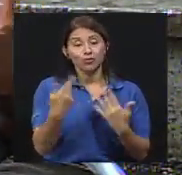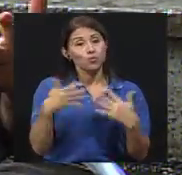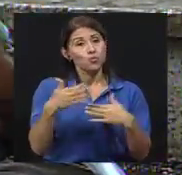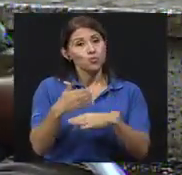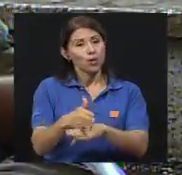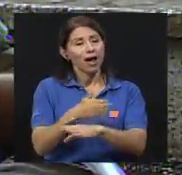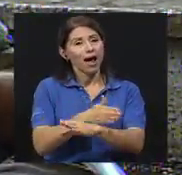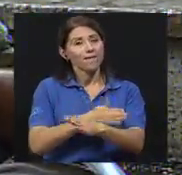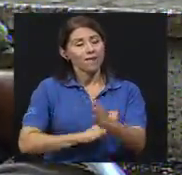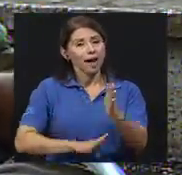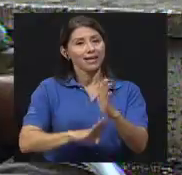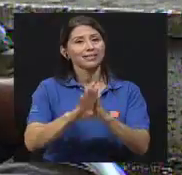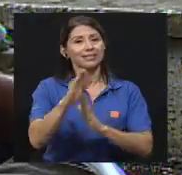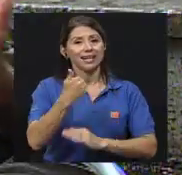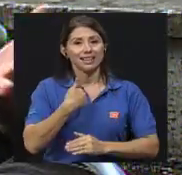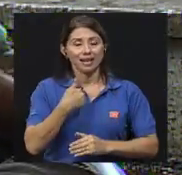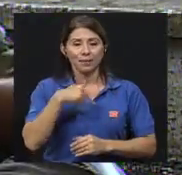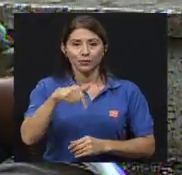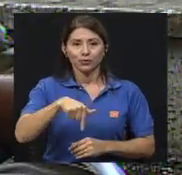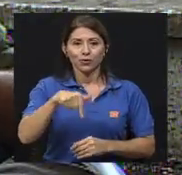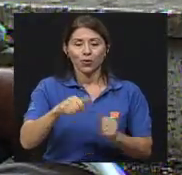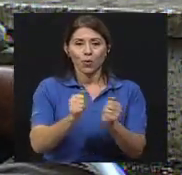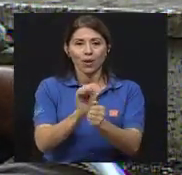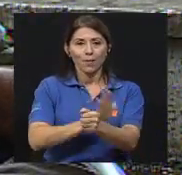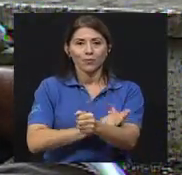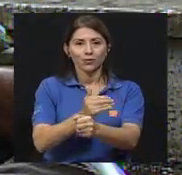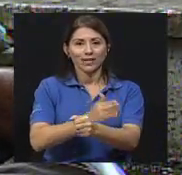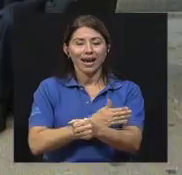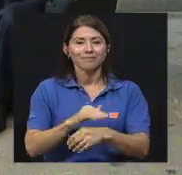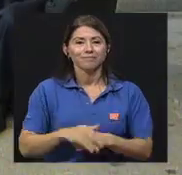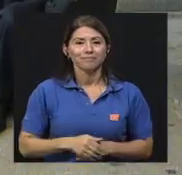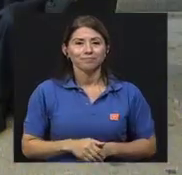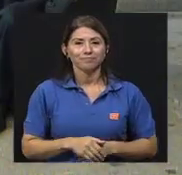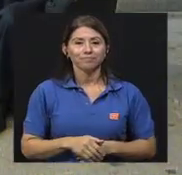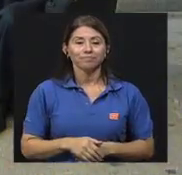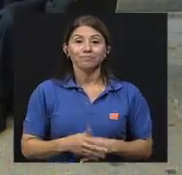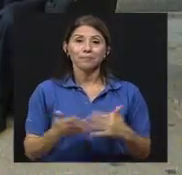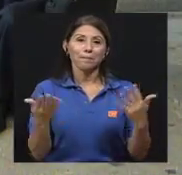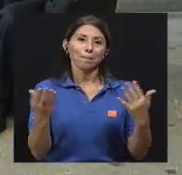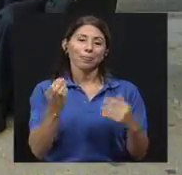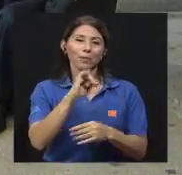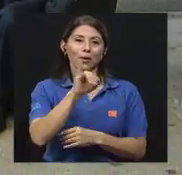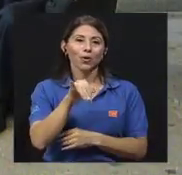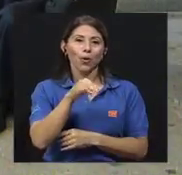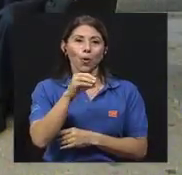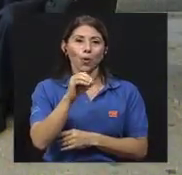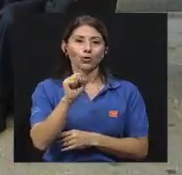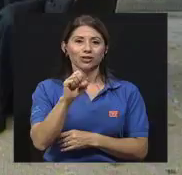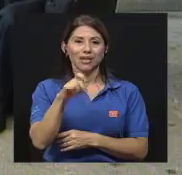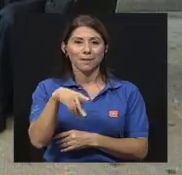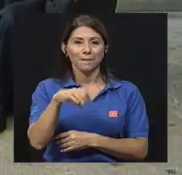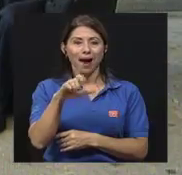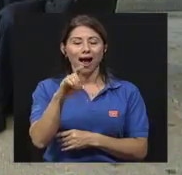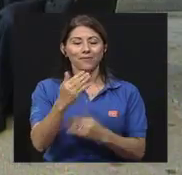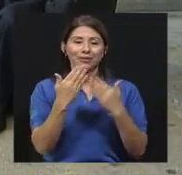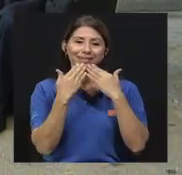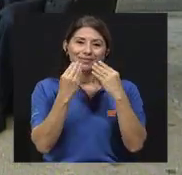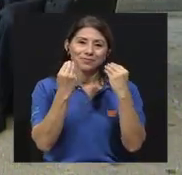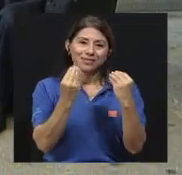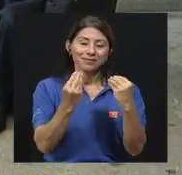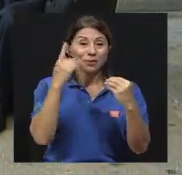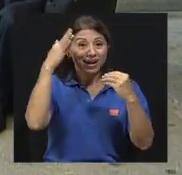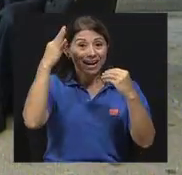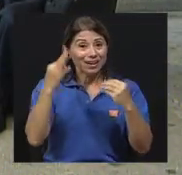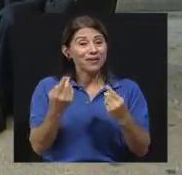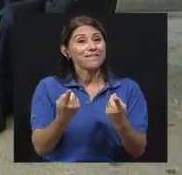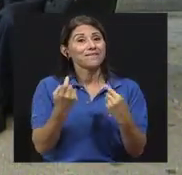que uno de los avances más grandes que hemos tenido con la música. Claro. Bueno, José Pablo, agradecerle muchísimo. Creo que el